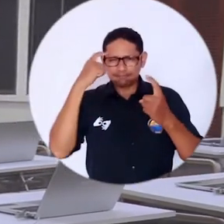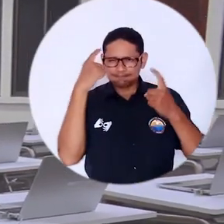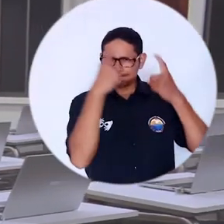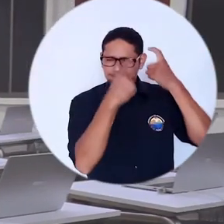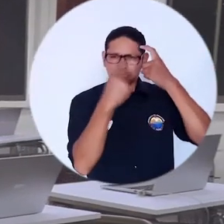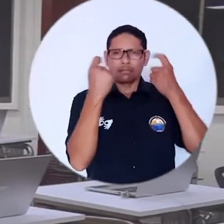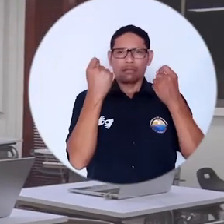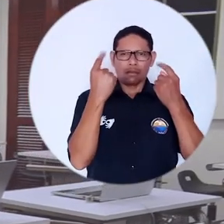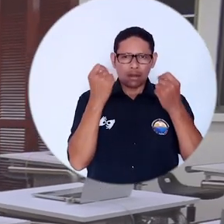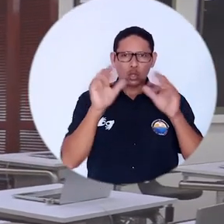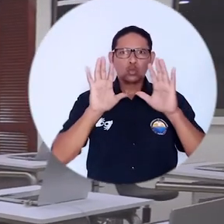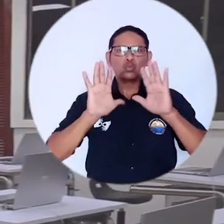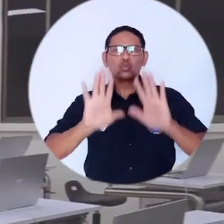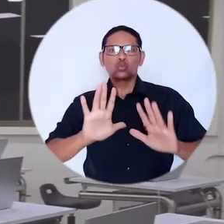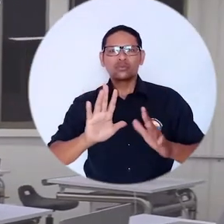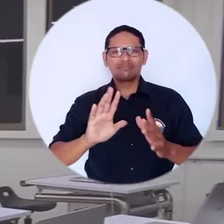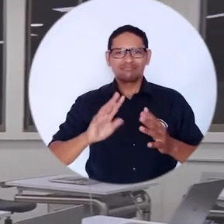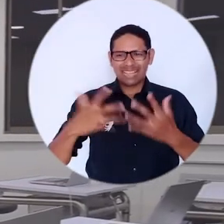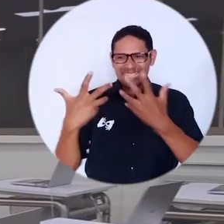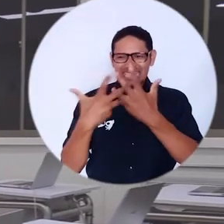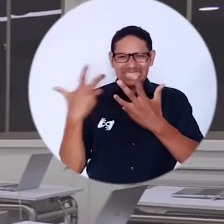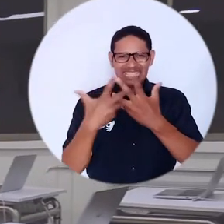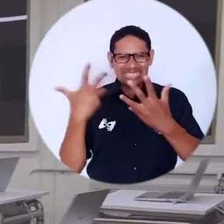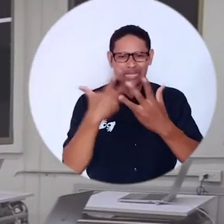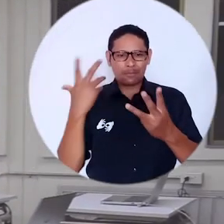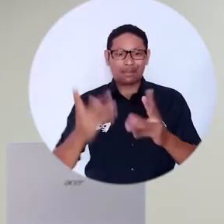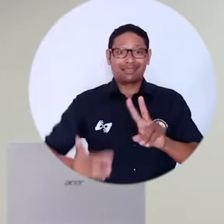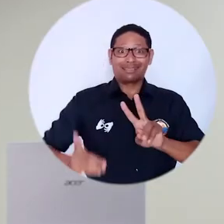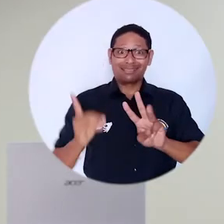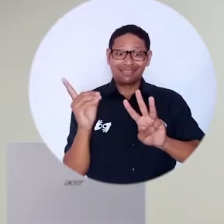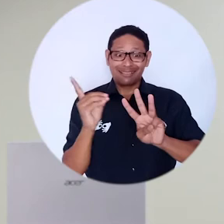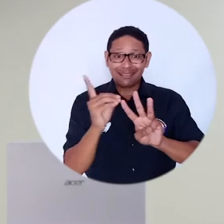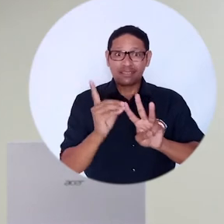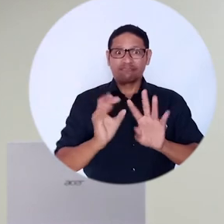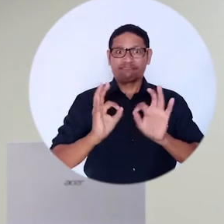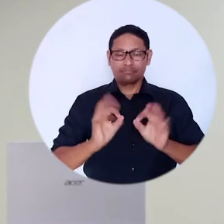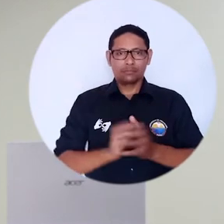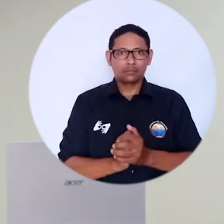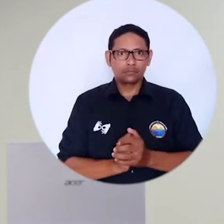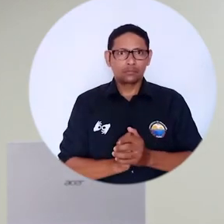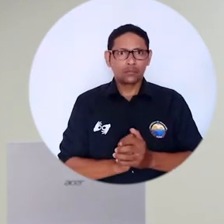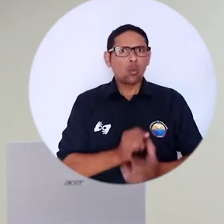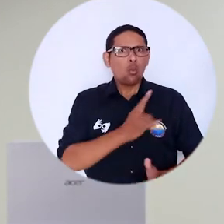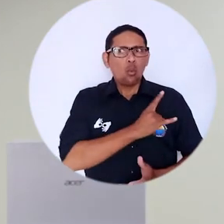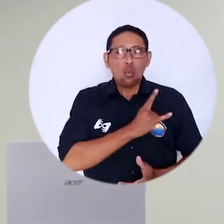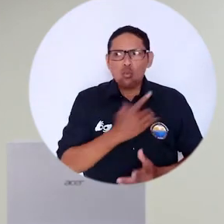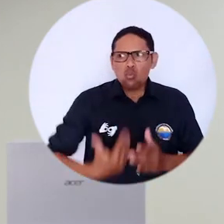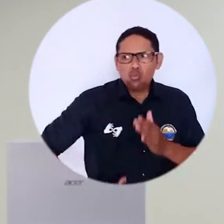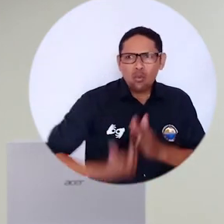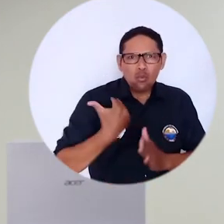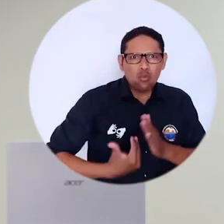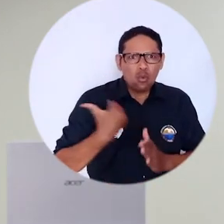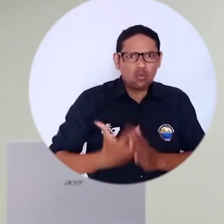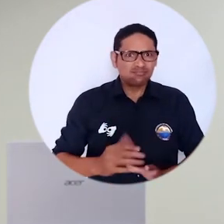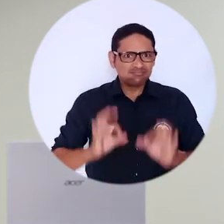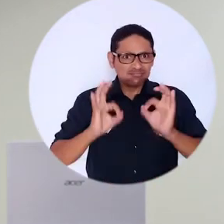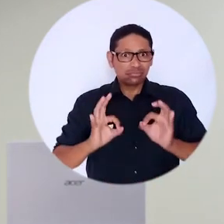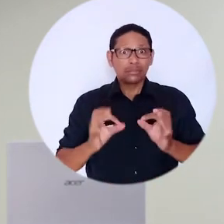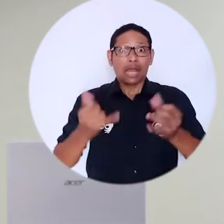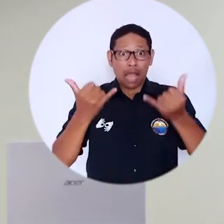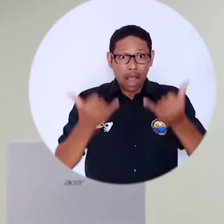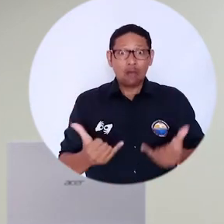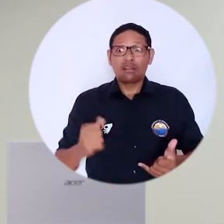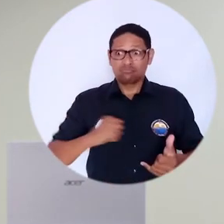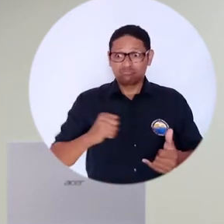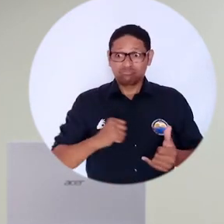desarrollar los sistemas tridimensionales de sólidos, en fin. La universidad ha tenido también que modernizarse y hoy podemos